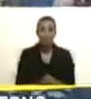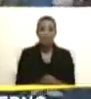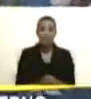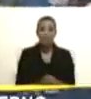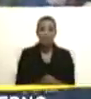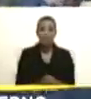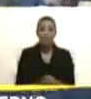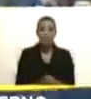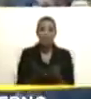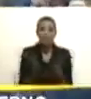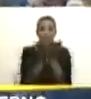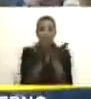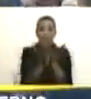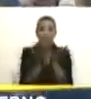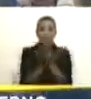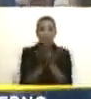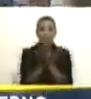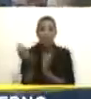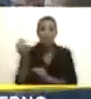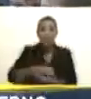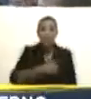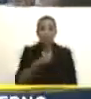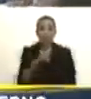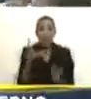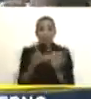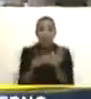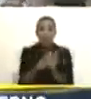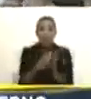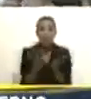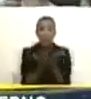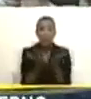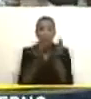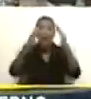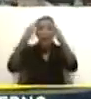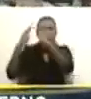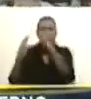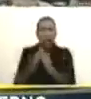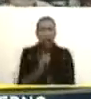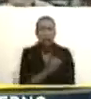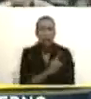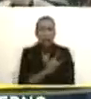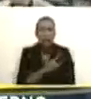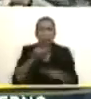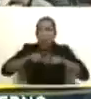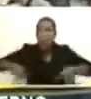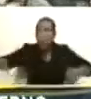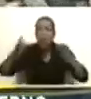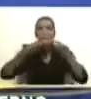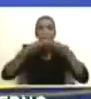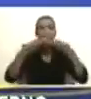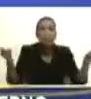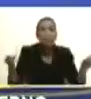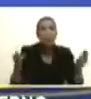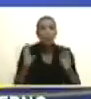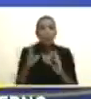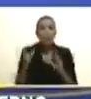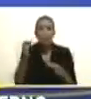Escuelas, liceos, universidades, hogares, establecimientos públicos,